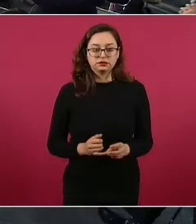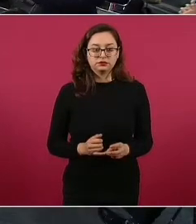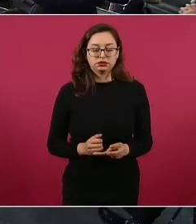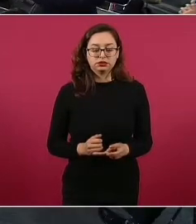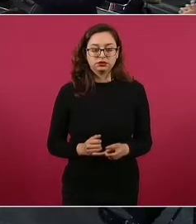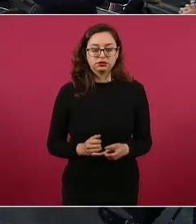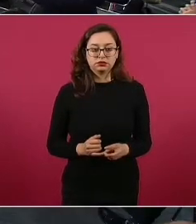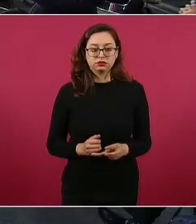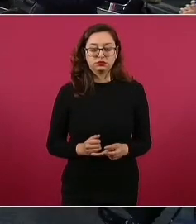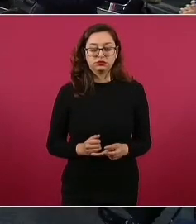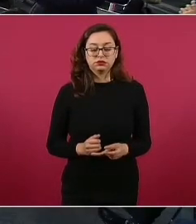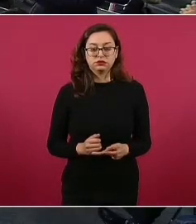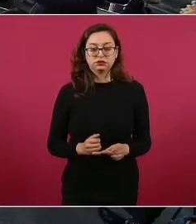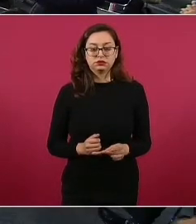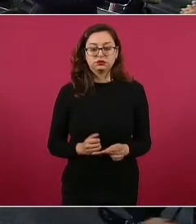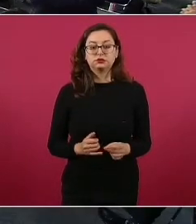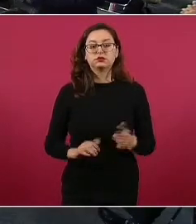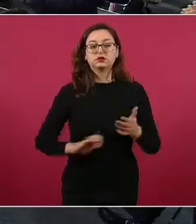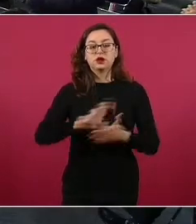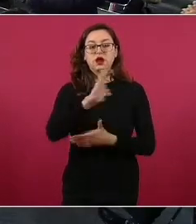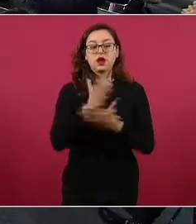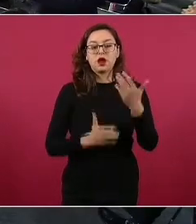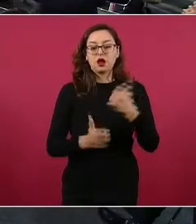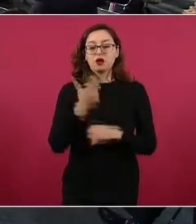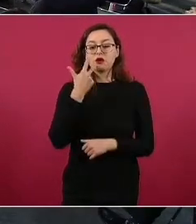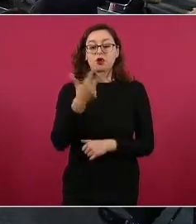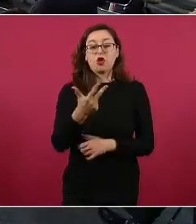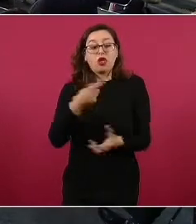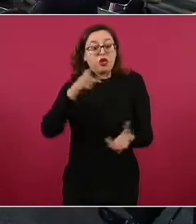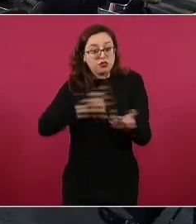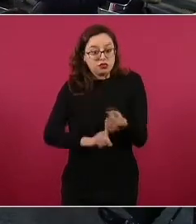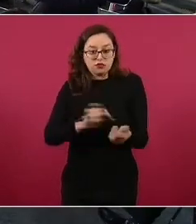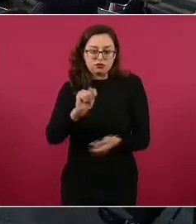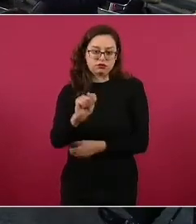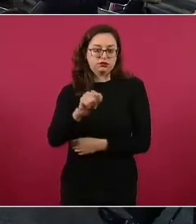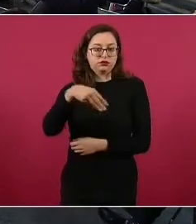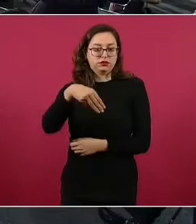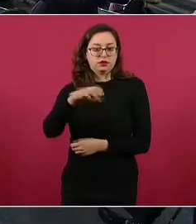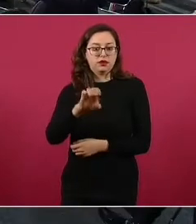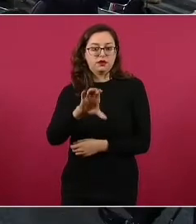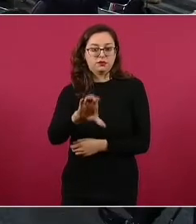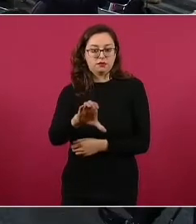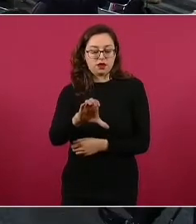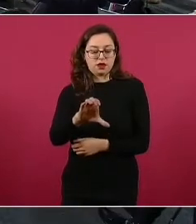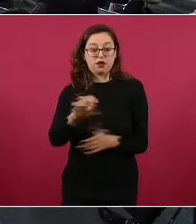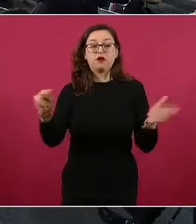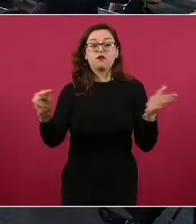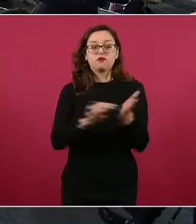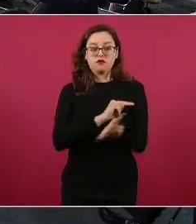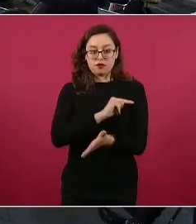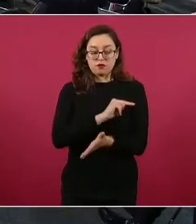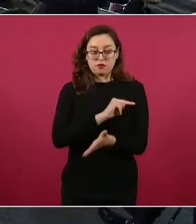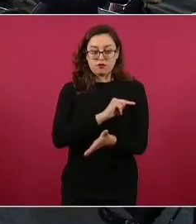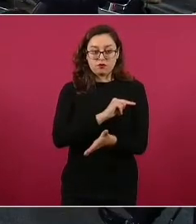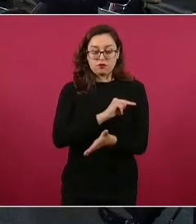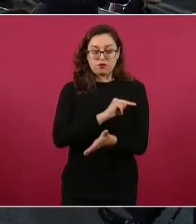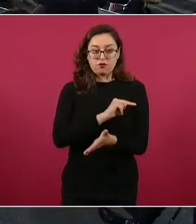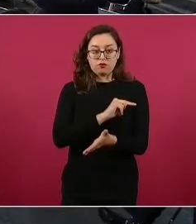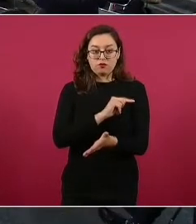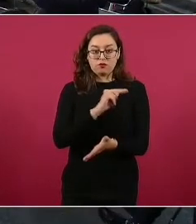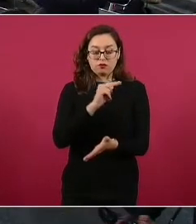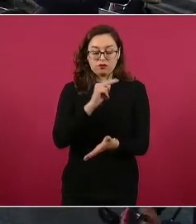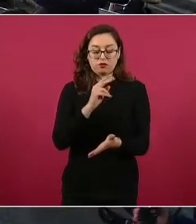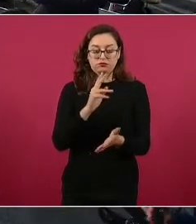Capítulo 8 del tratado que firmamos y que